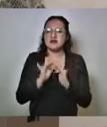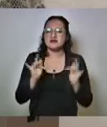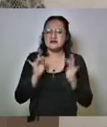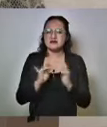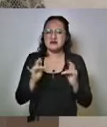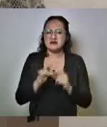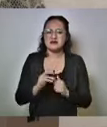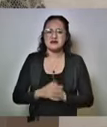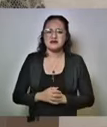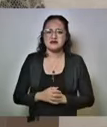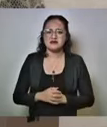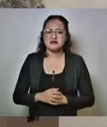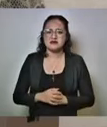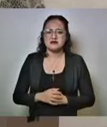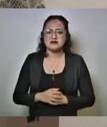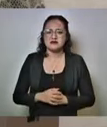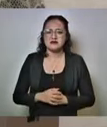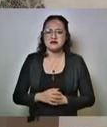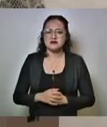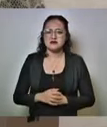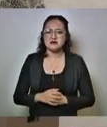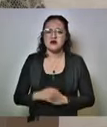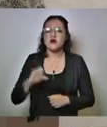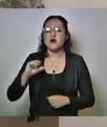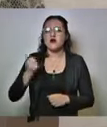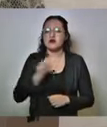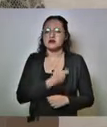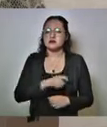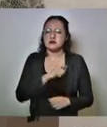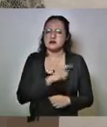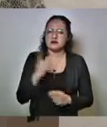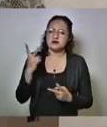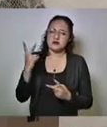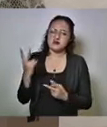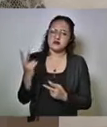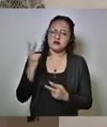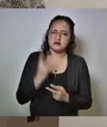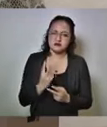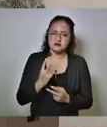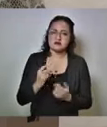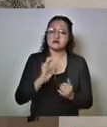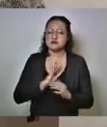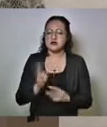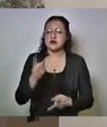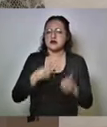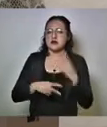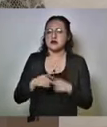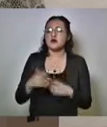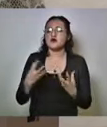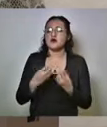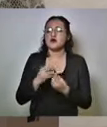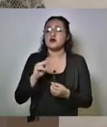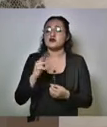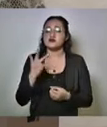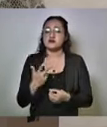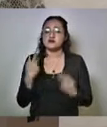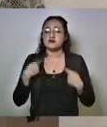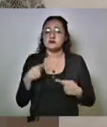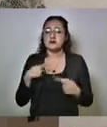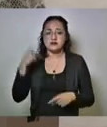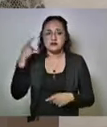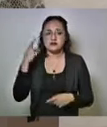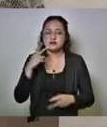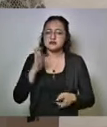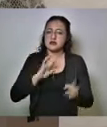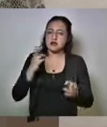y otro que se encontraba en Madrid, España, con lo cual ya son 88 las poblanas y poblanos que han